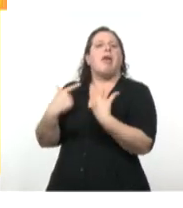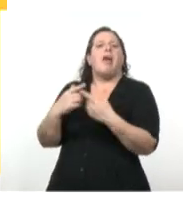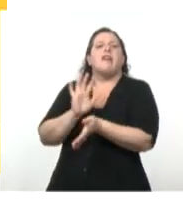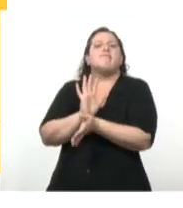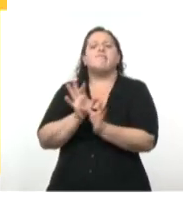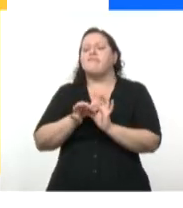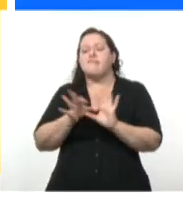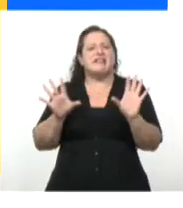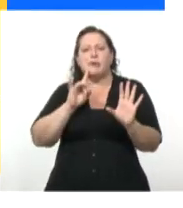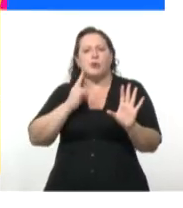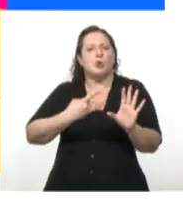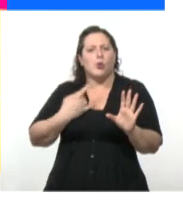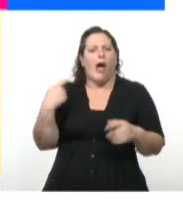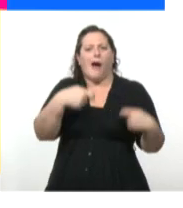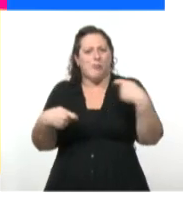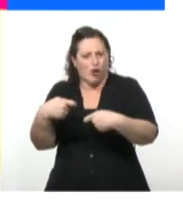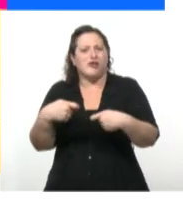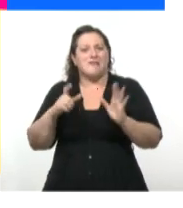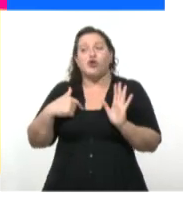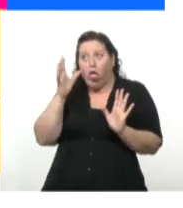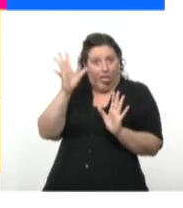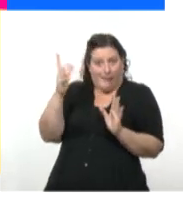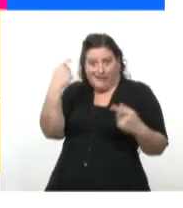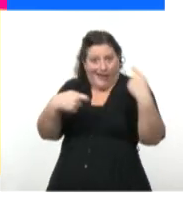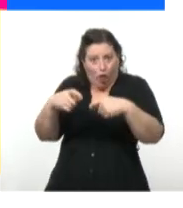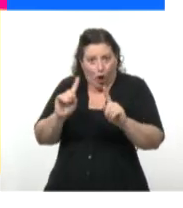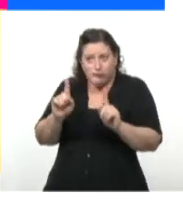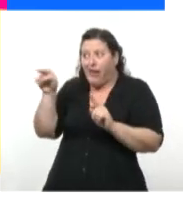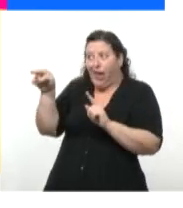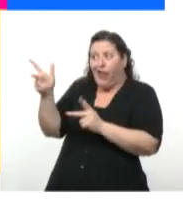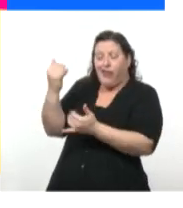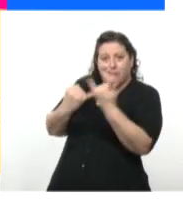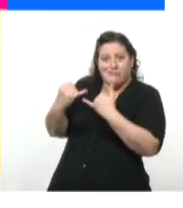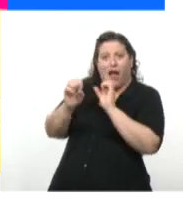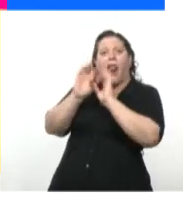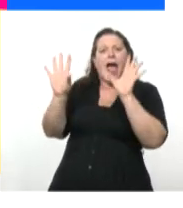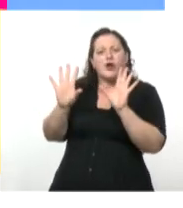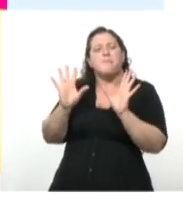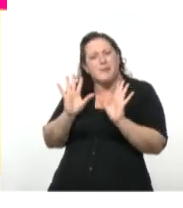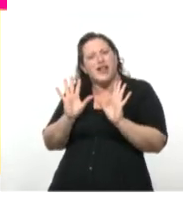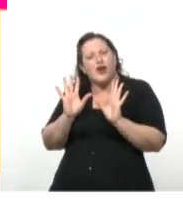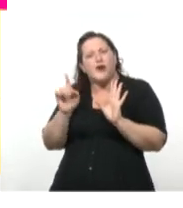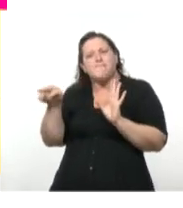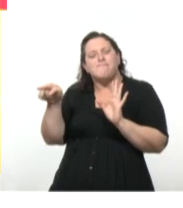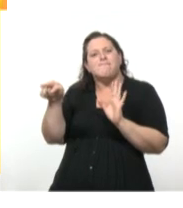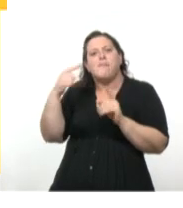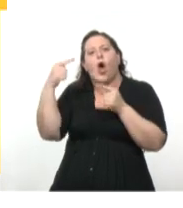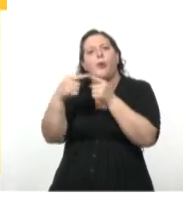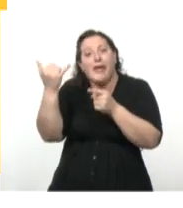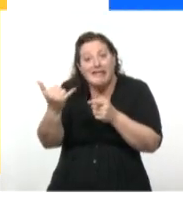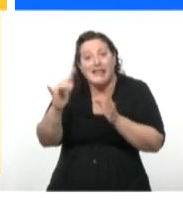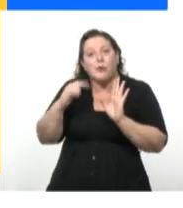poner lo mío. Que no era demasiado tampoco, sino un intento de aproximación a la intención de Héctor de